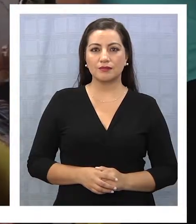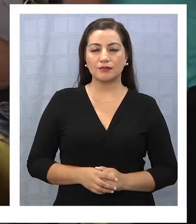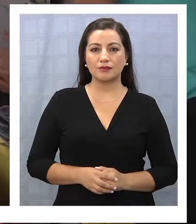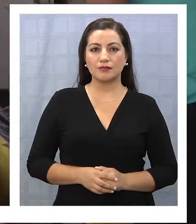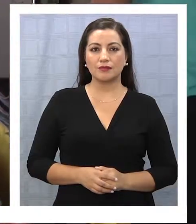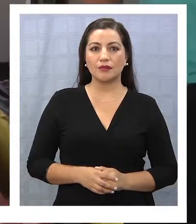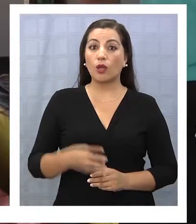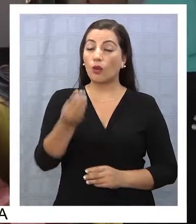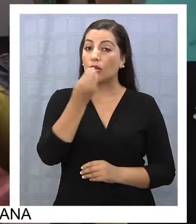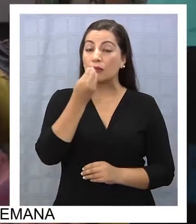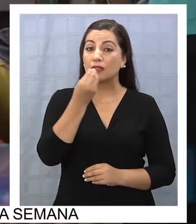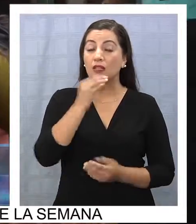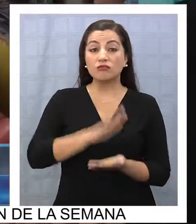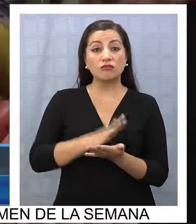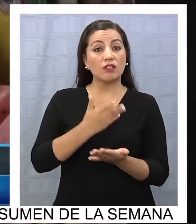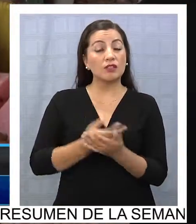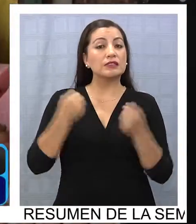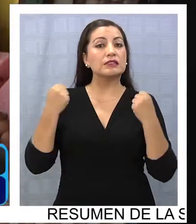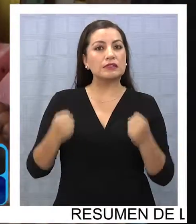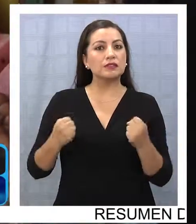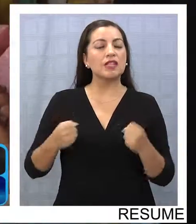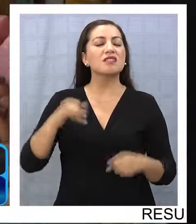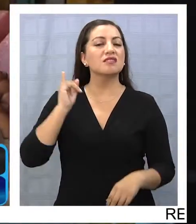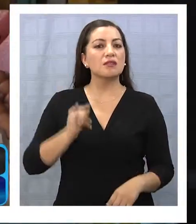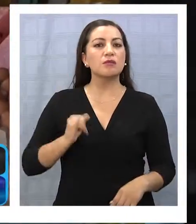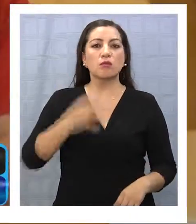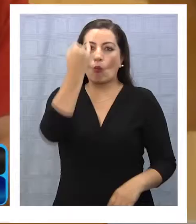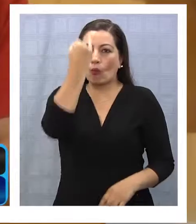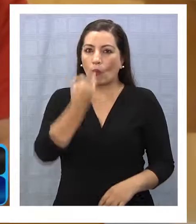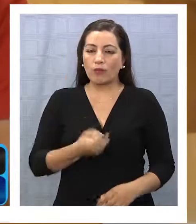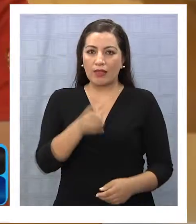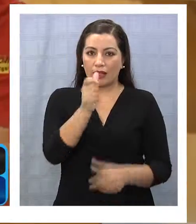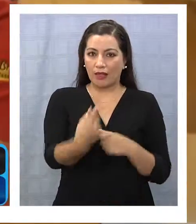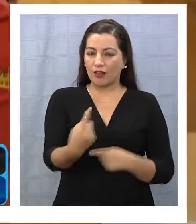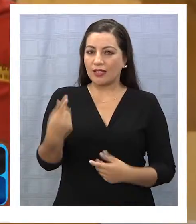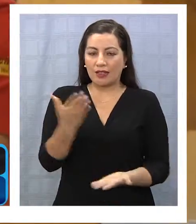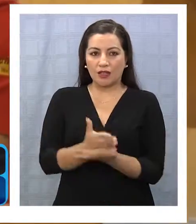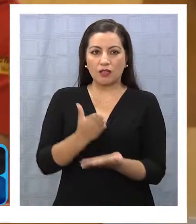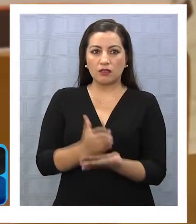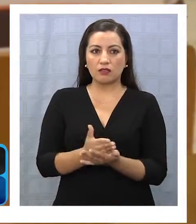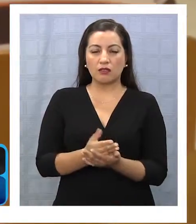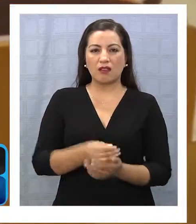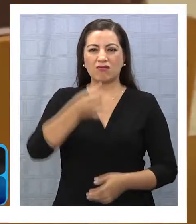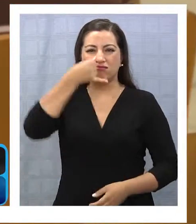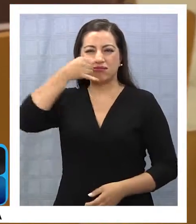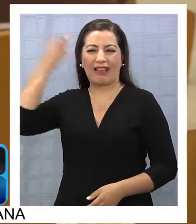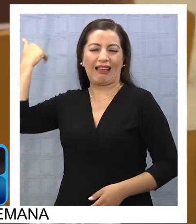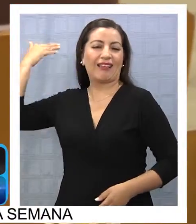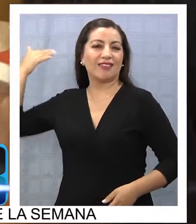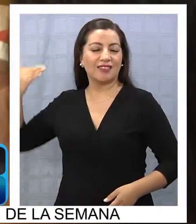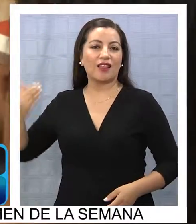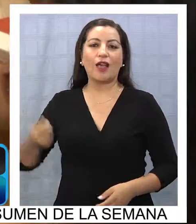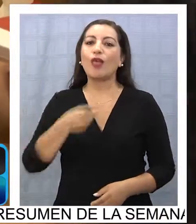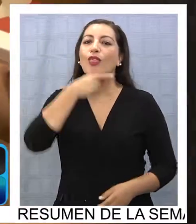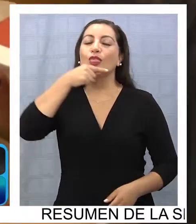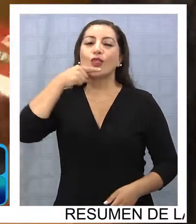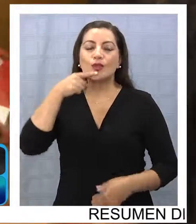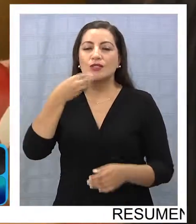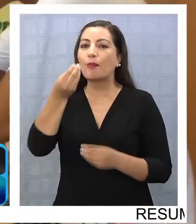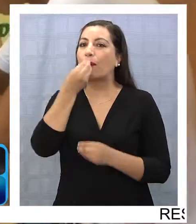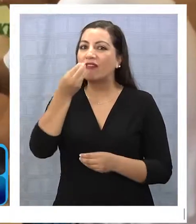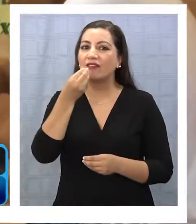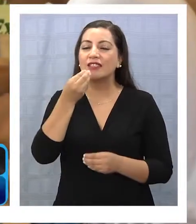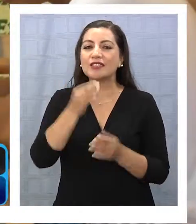Una alimentación saludable siempre debe estar incluida en la dieta de los escolares. Atrás deberían quedar las papas fritas, dulces y chocolates